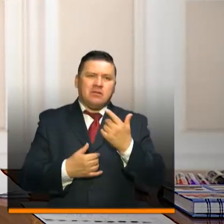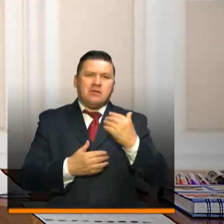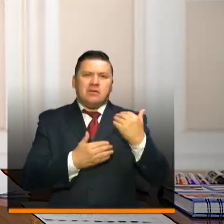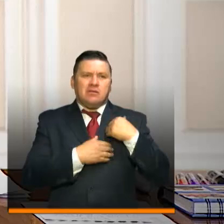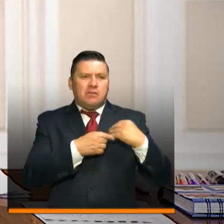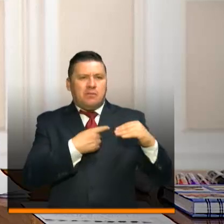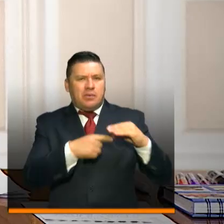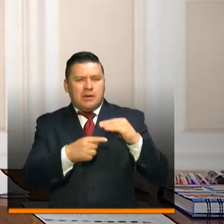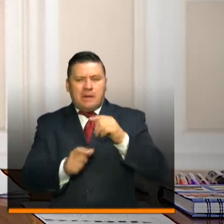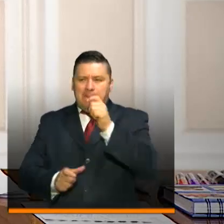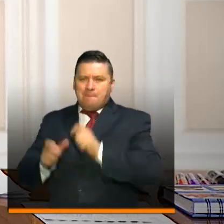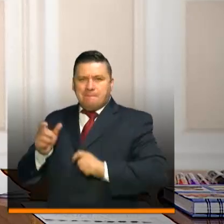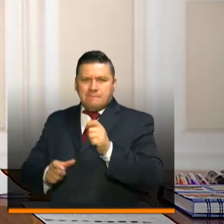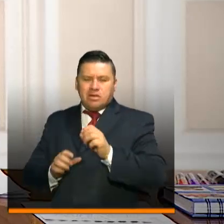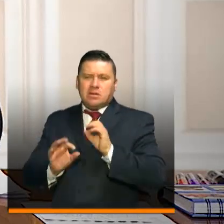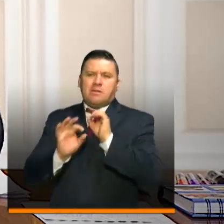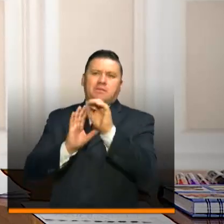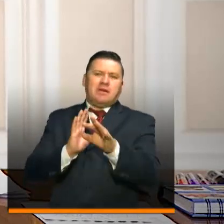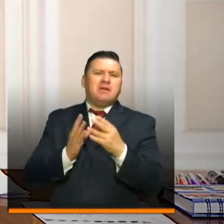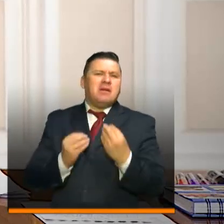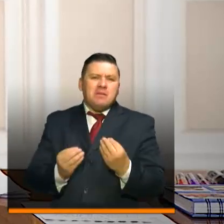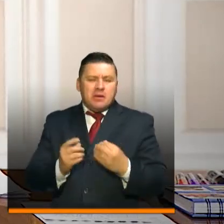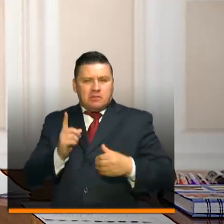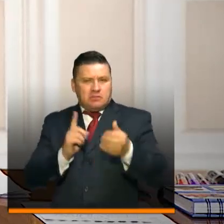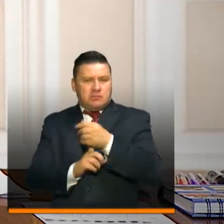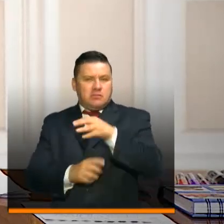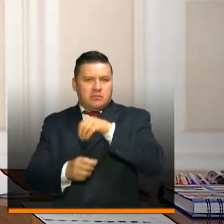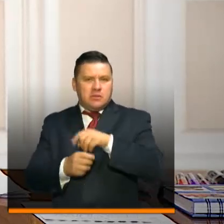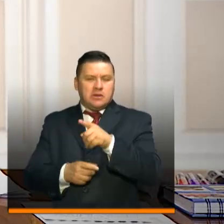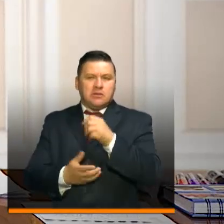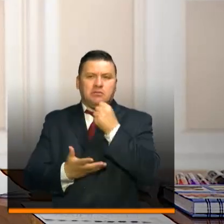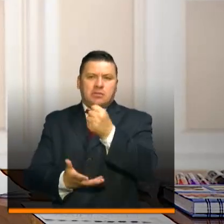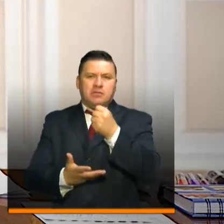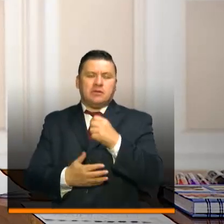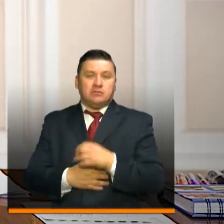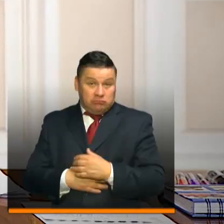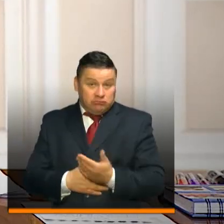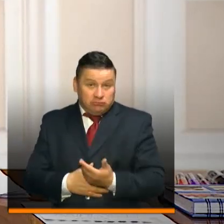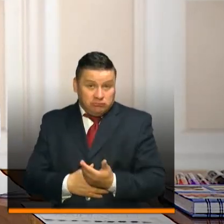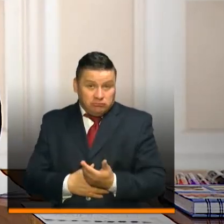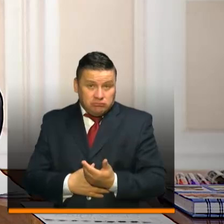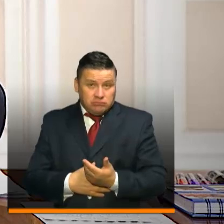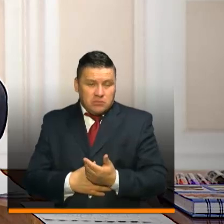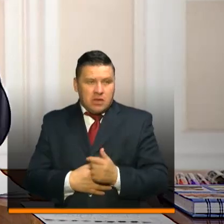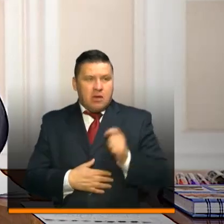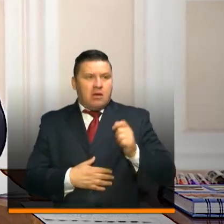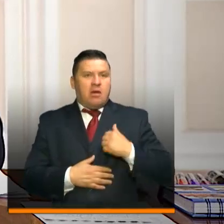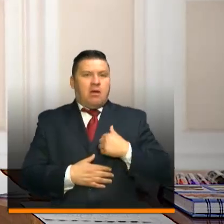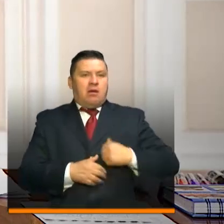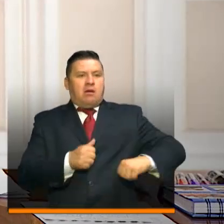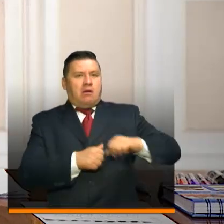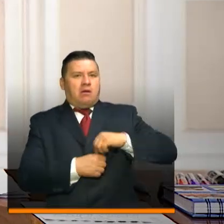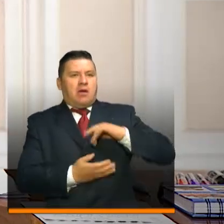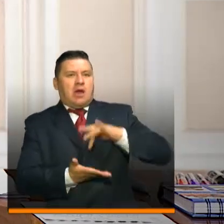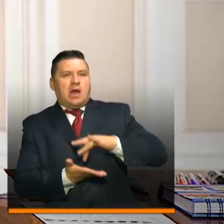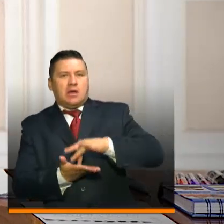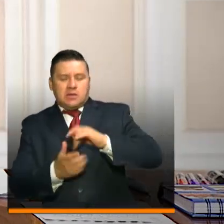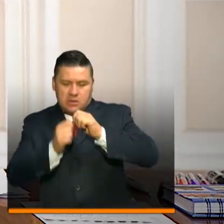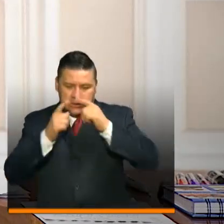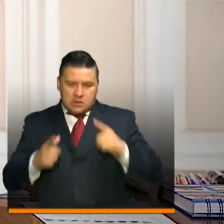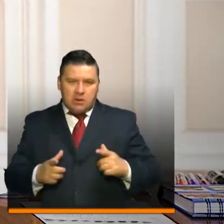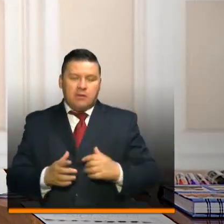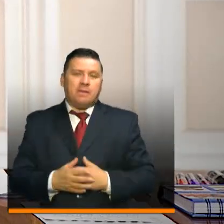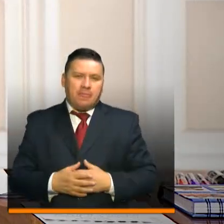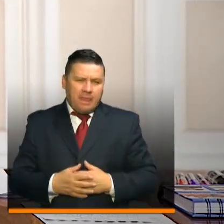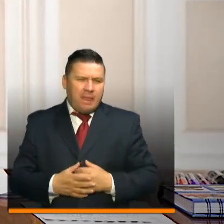corresponsales, con las personas que hacen giros, para llegarle también a esa bancarización y que esas personas reciban la asistencia del Estado.